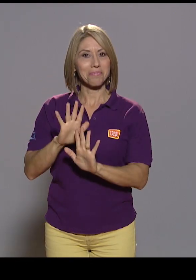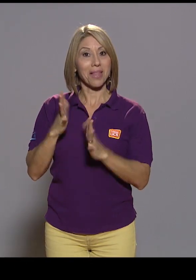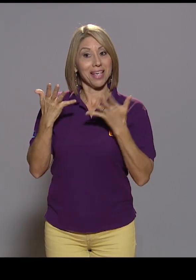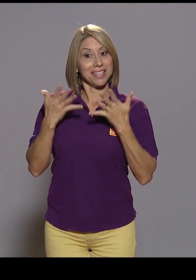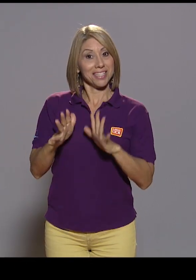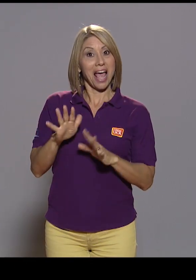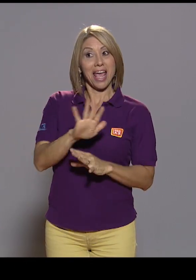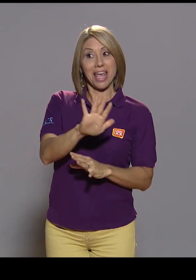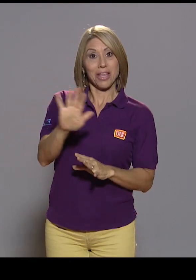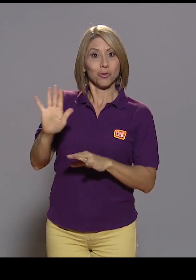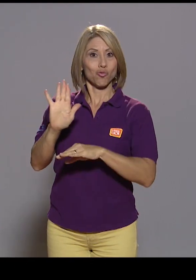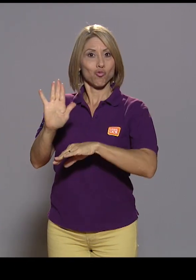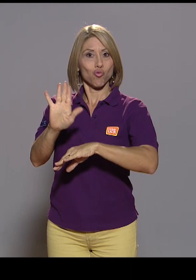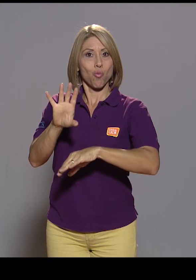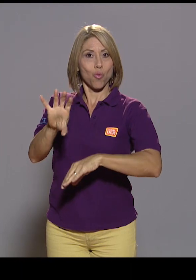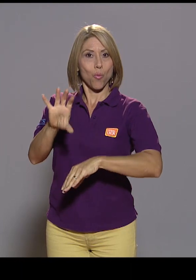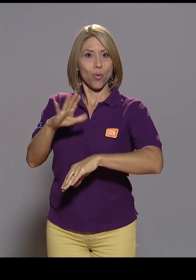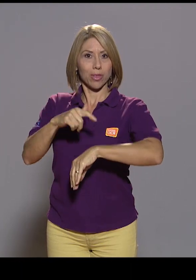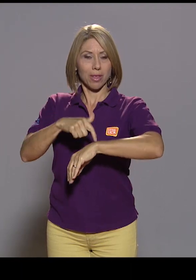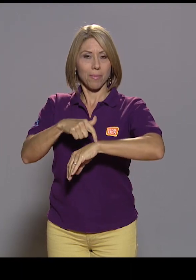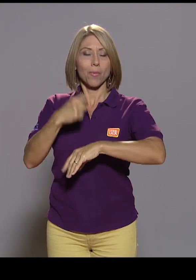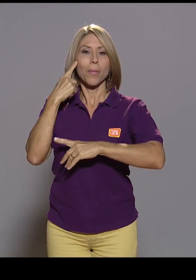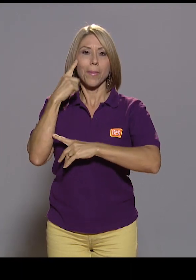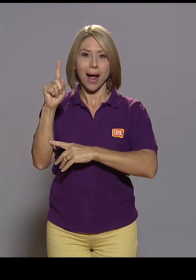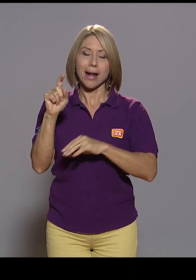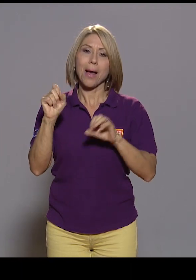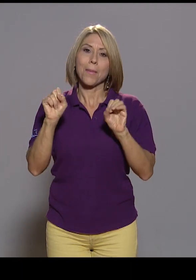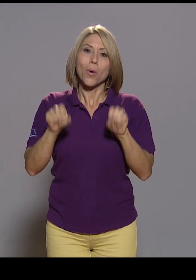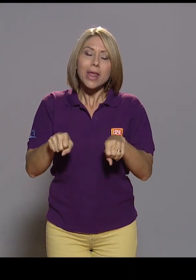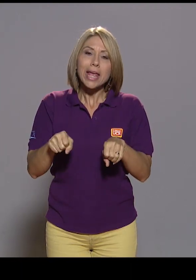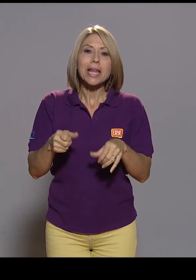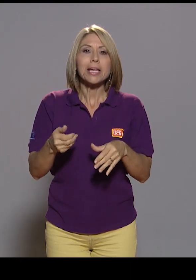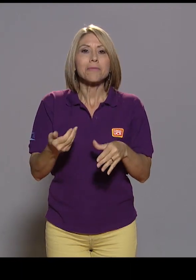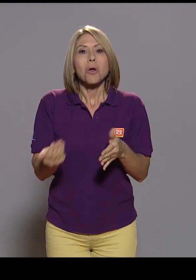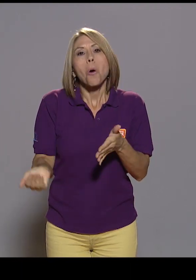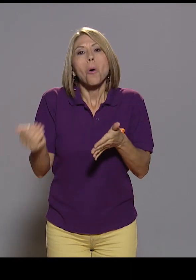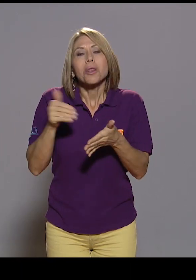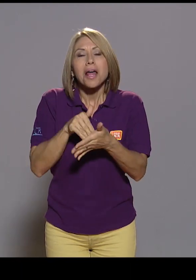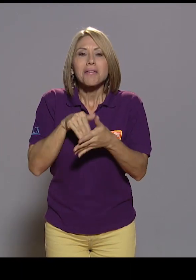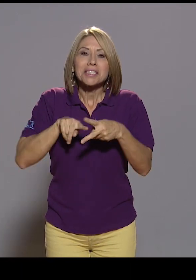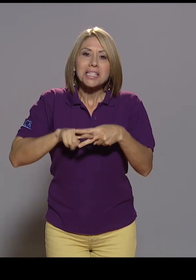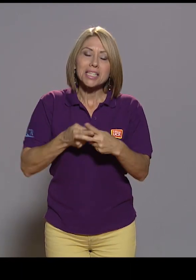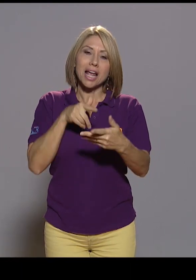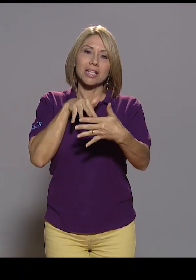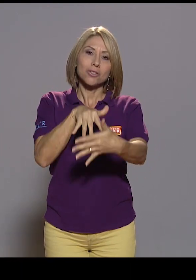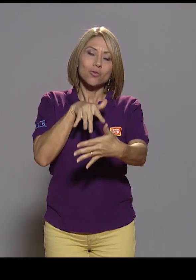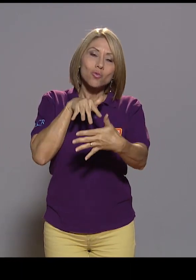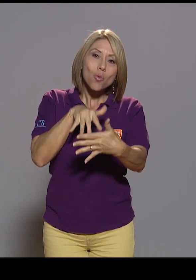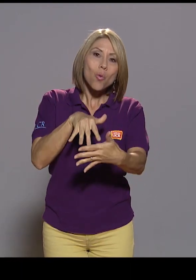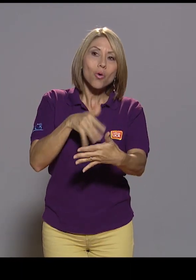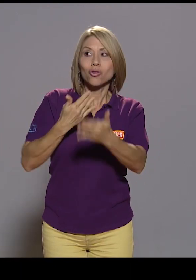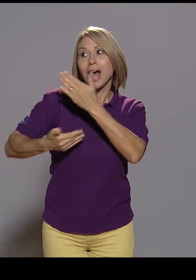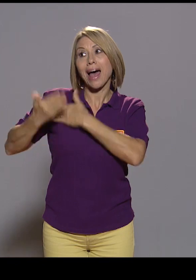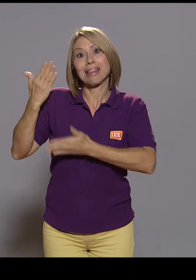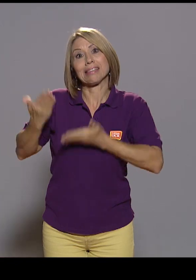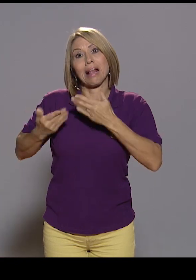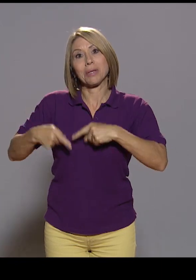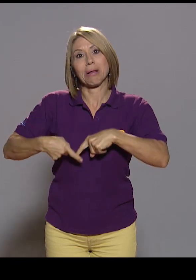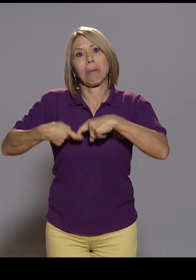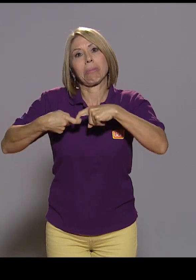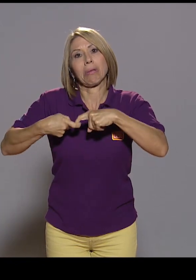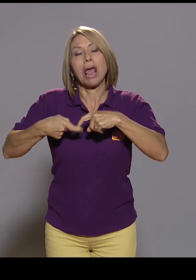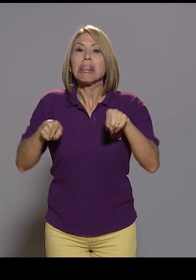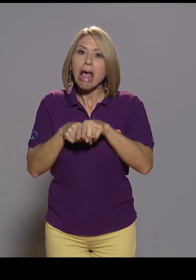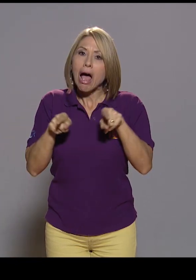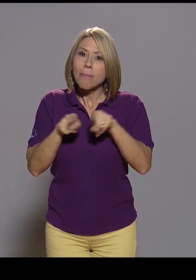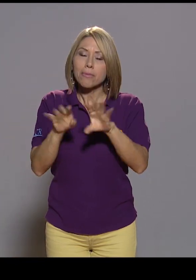sí solas o para sí solos, ¿verdad?, para dedicarse, retomar tal vez estudios que tenían, incluso para descansar